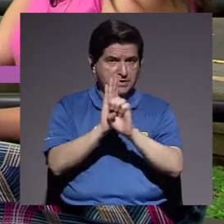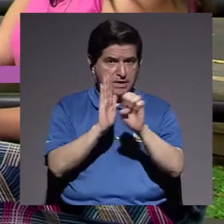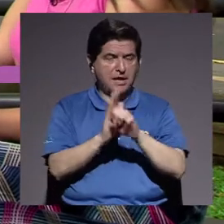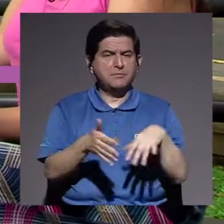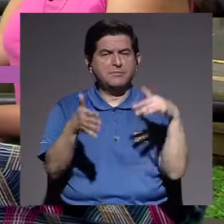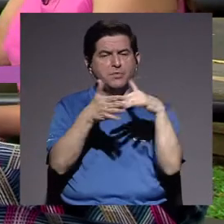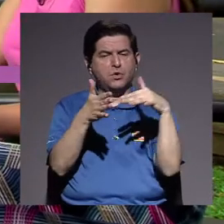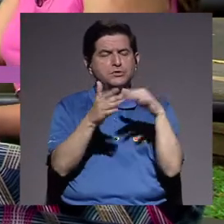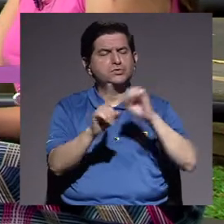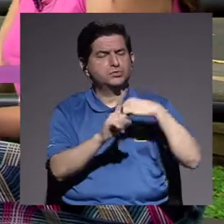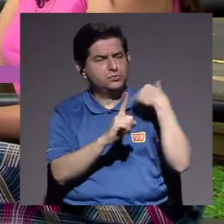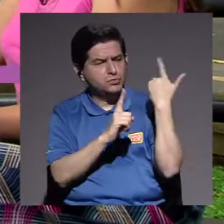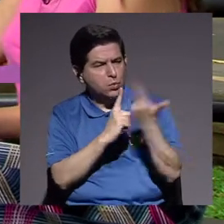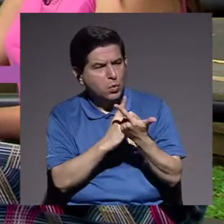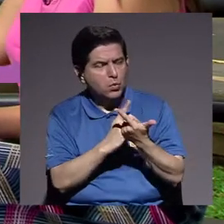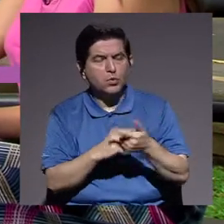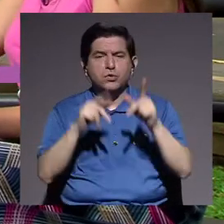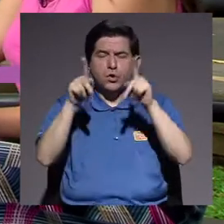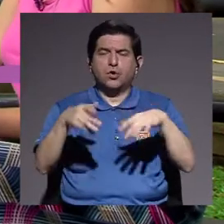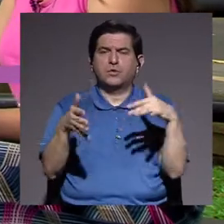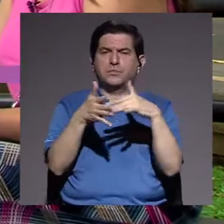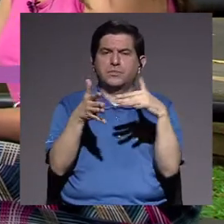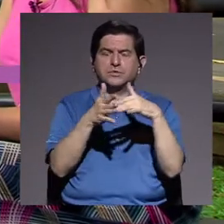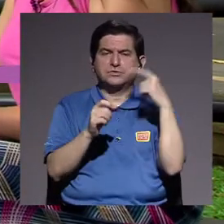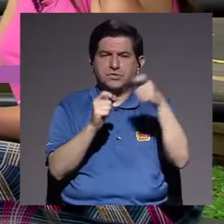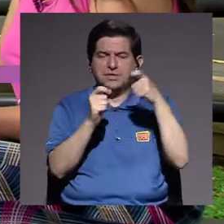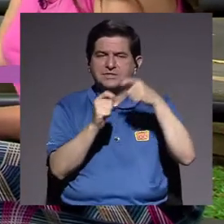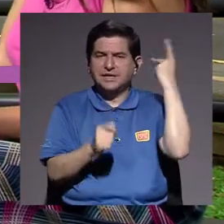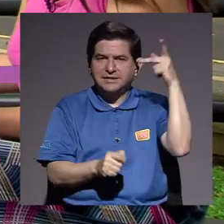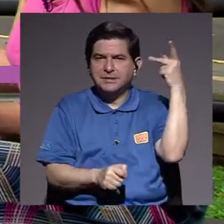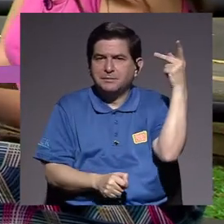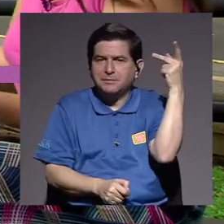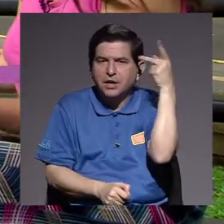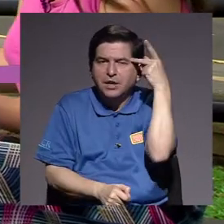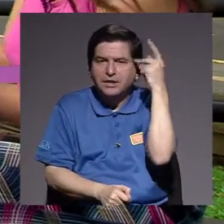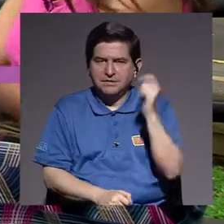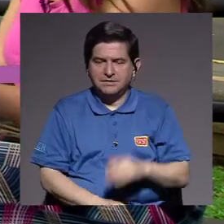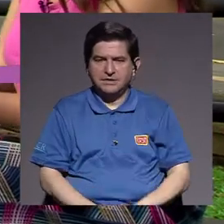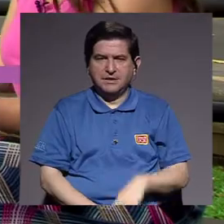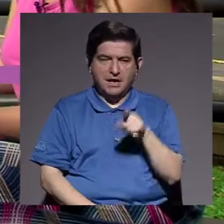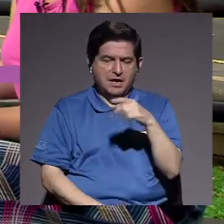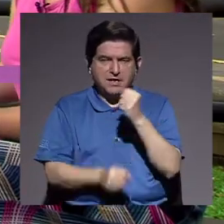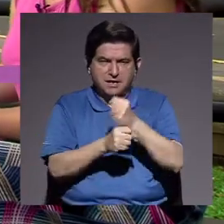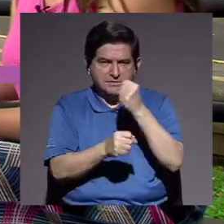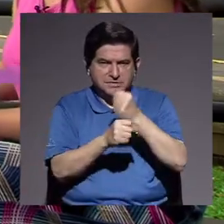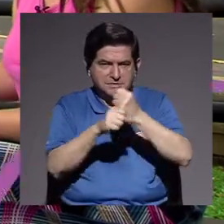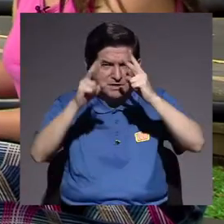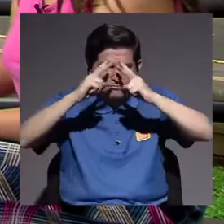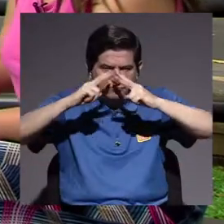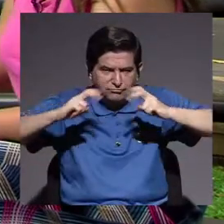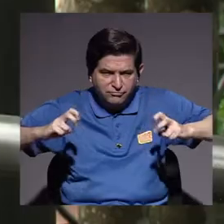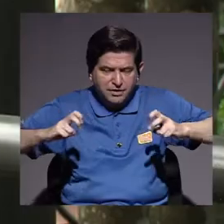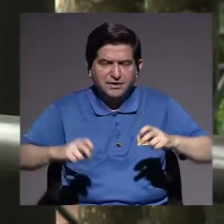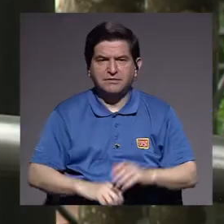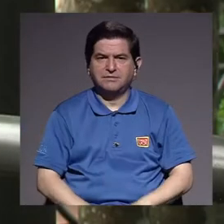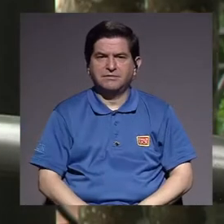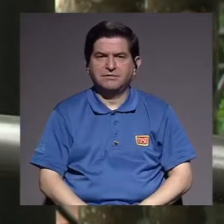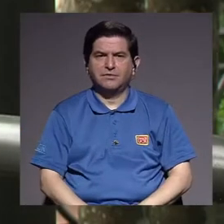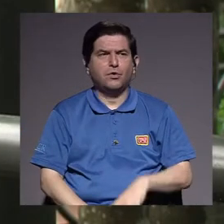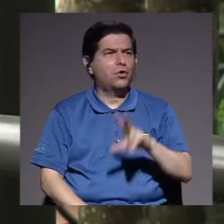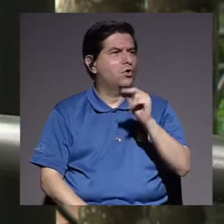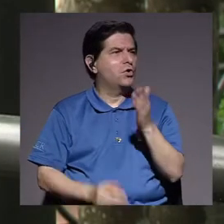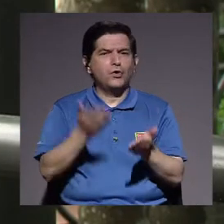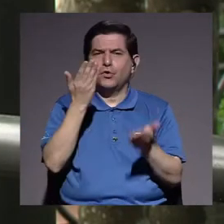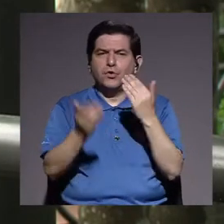ejemplo, ¿verdad? A estudios sociológicos o a personas que estudian propiamente la política y que se dedican a esos análisis, que eso no